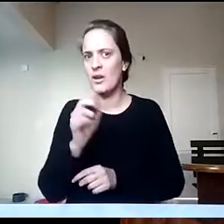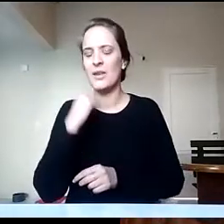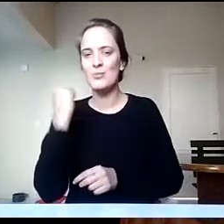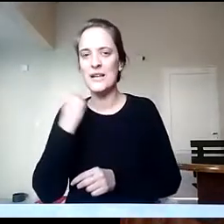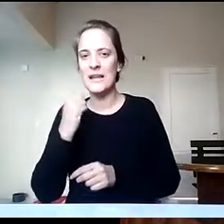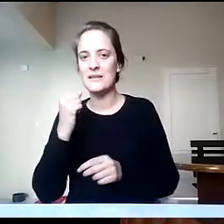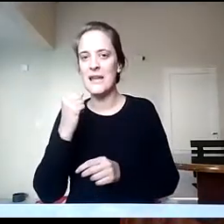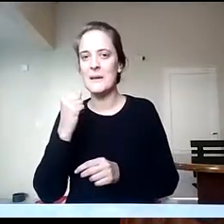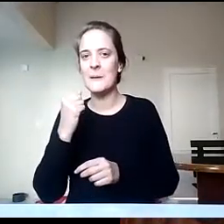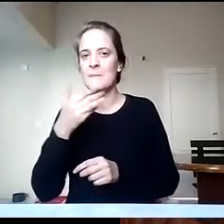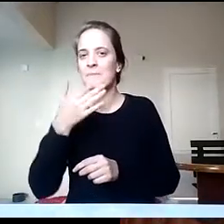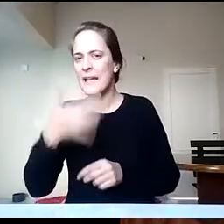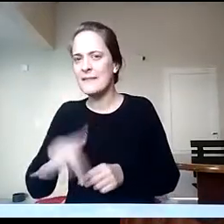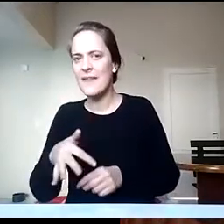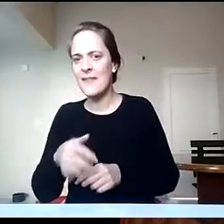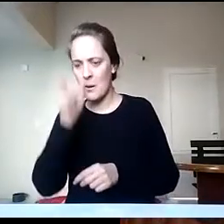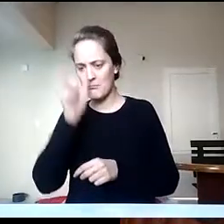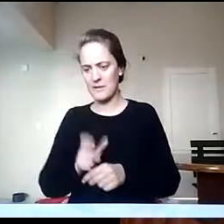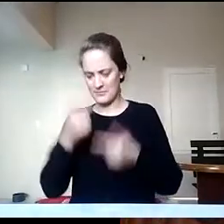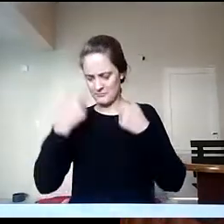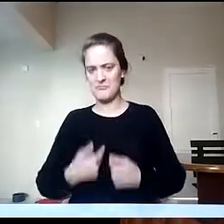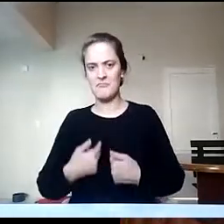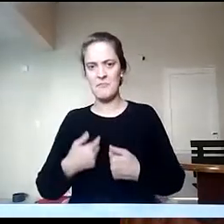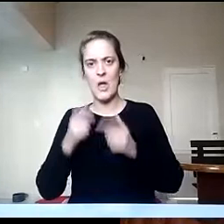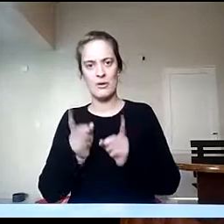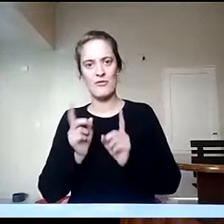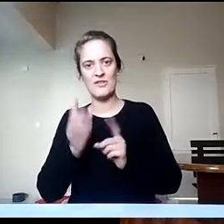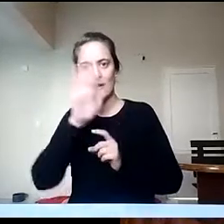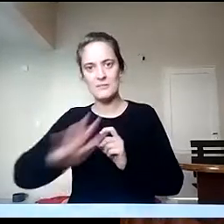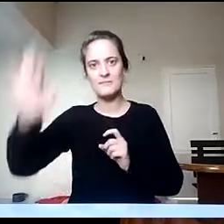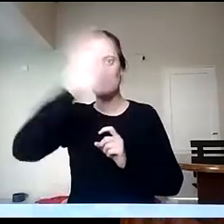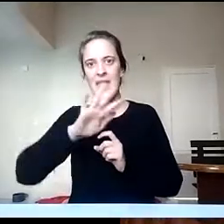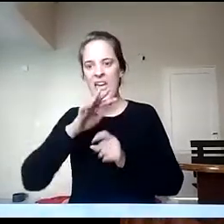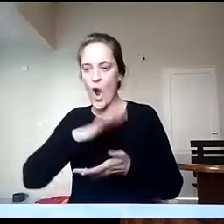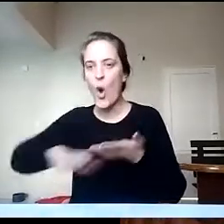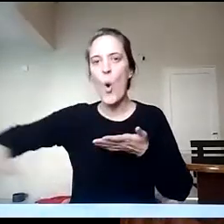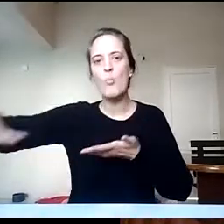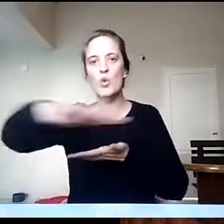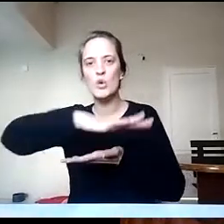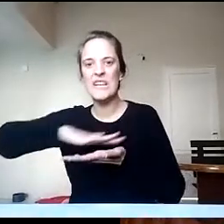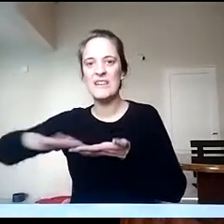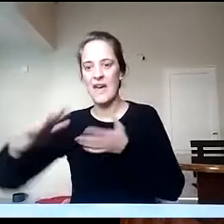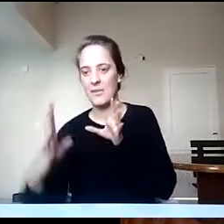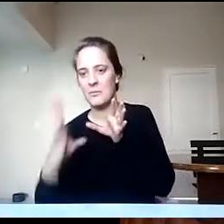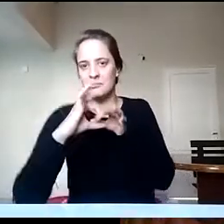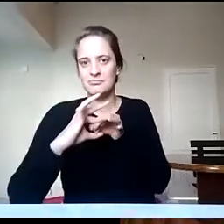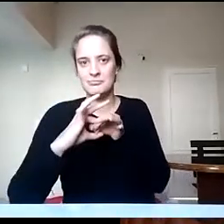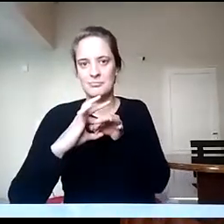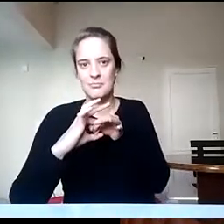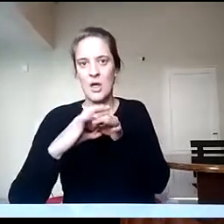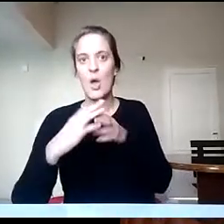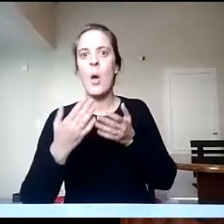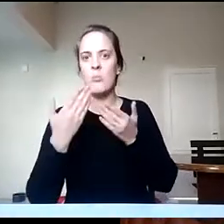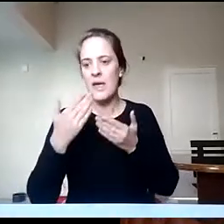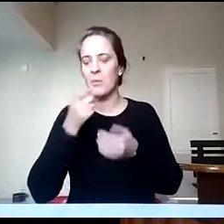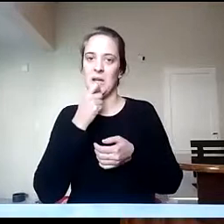este caso de geografía, como actores proactivos en la comunidad en la que nos desempeñamos. Somos actores que podemos presentar propuestas a las comunidades en las que